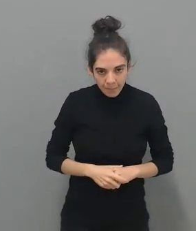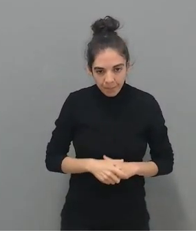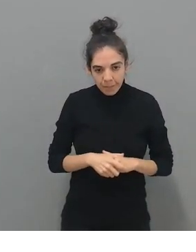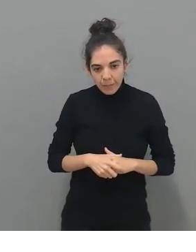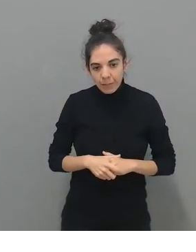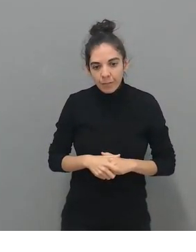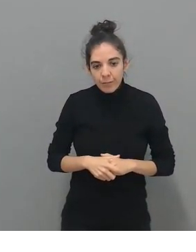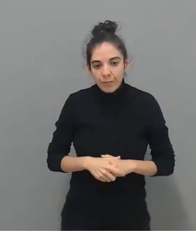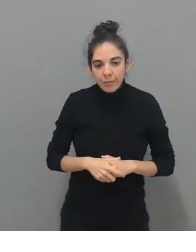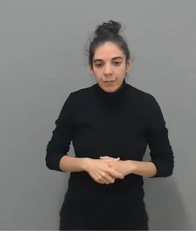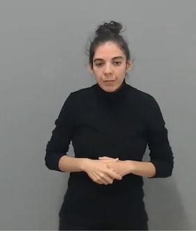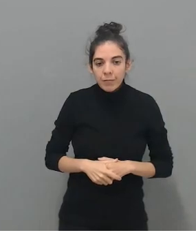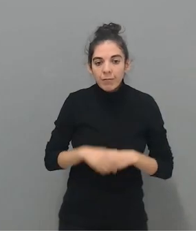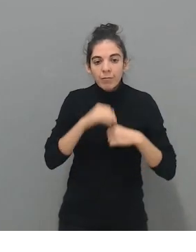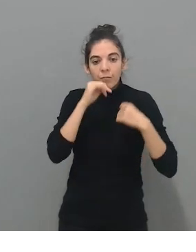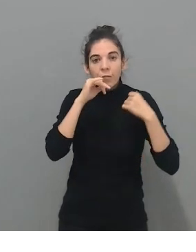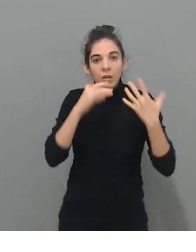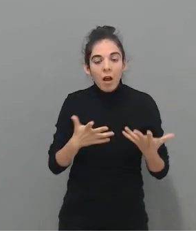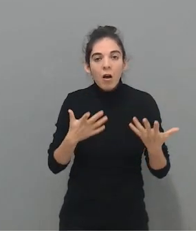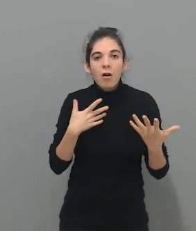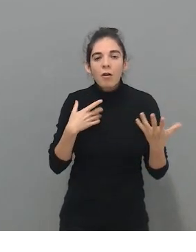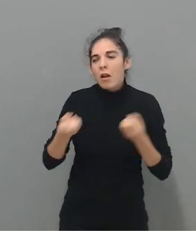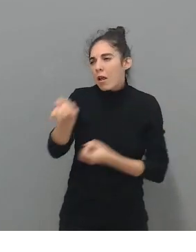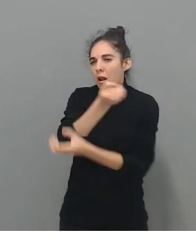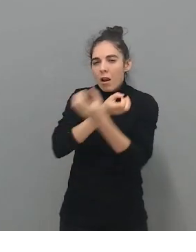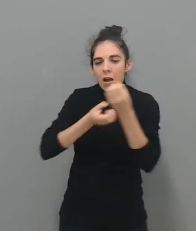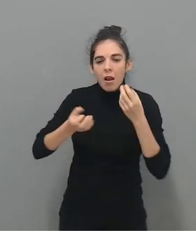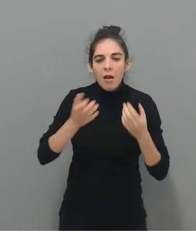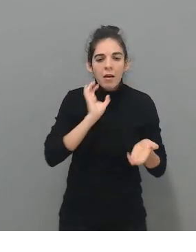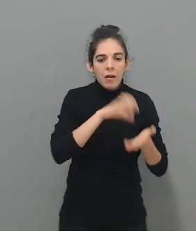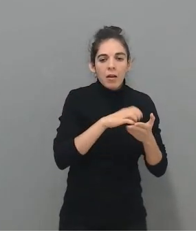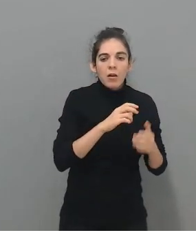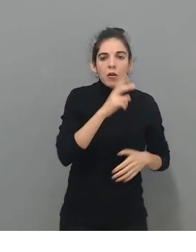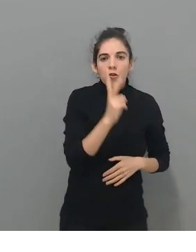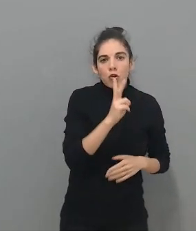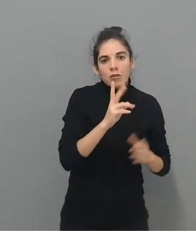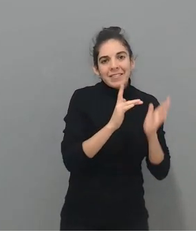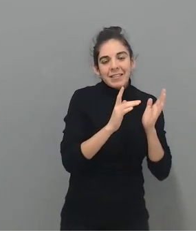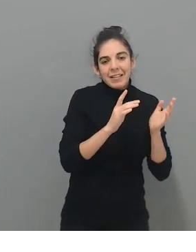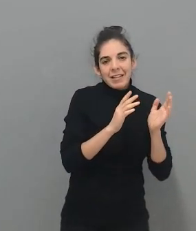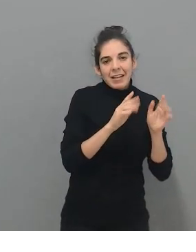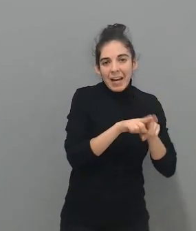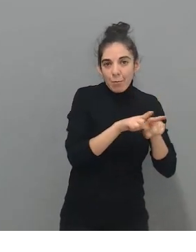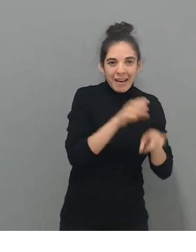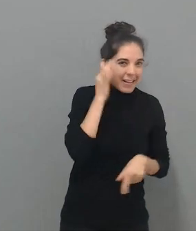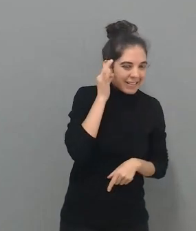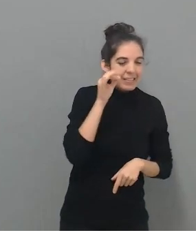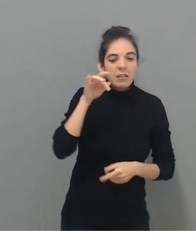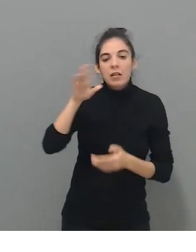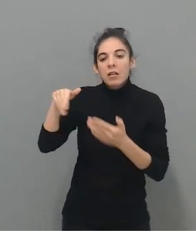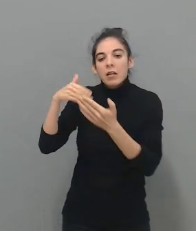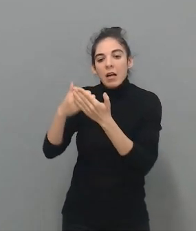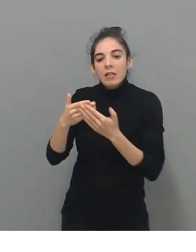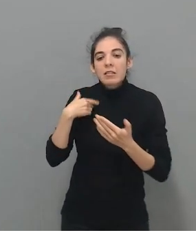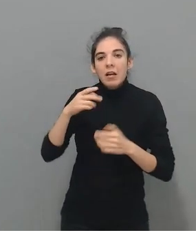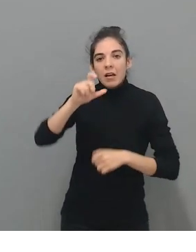Actualmente estamos teniendo sinergia desde dos hermanas Sevilla-Andalucía, con Italia, la India, Nueva Zelanda